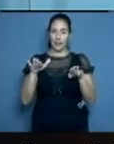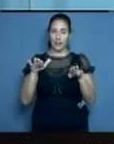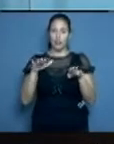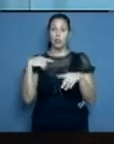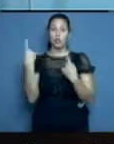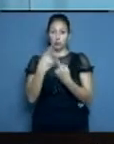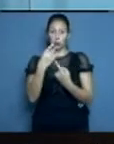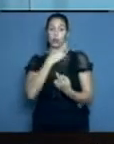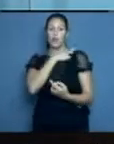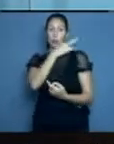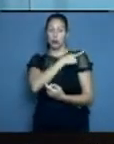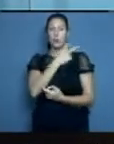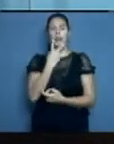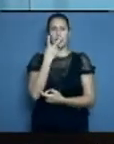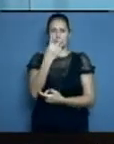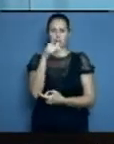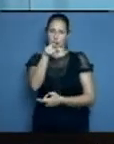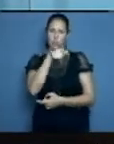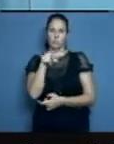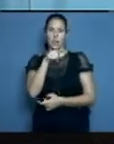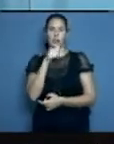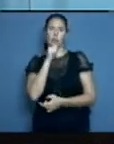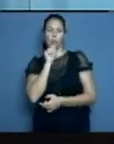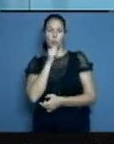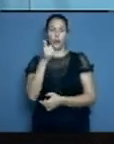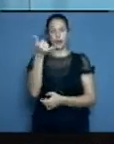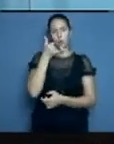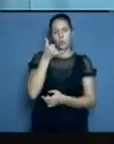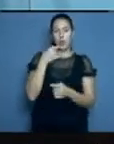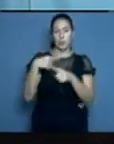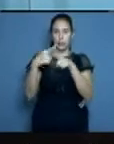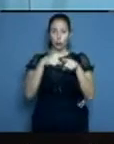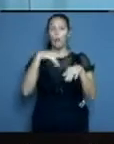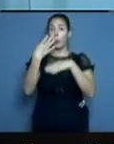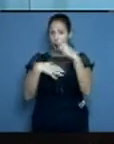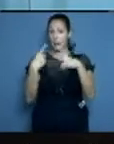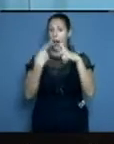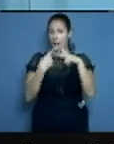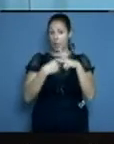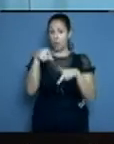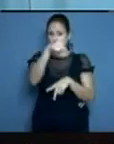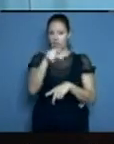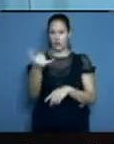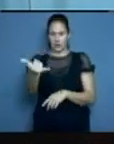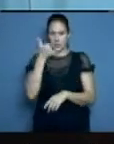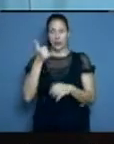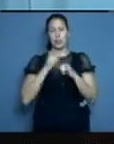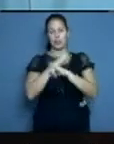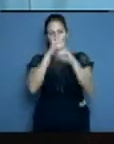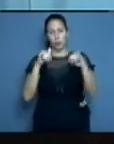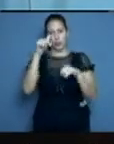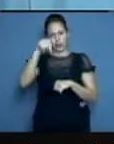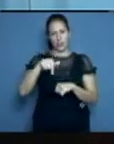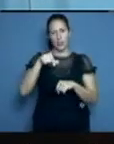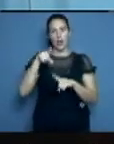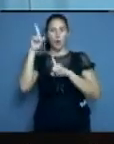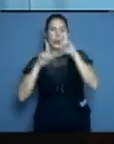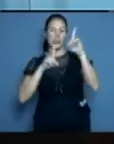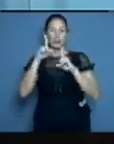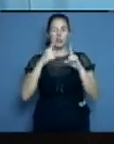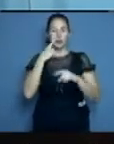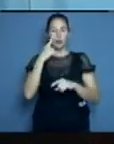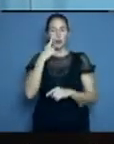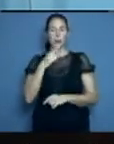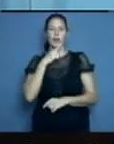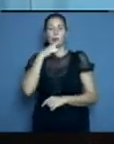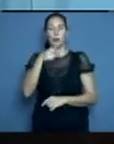la responsabilidad de atender sus preocupaciones, sus inquietudes. Los problemas están. Háganoslo saber. Y desde aquí buscamos un escenario para responder.